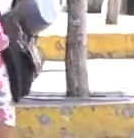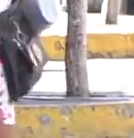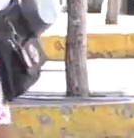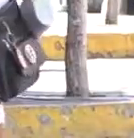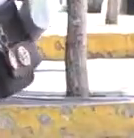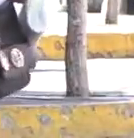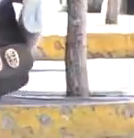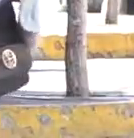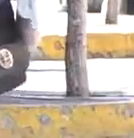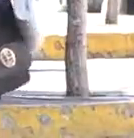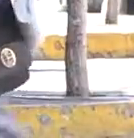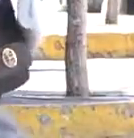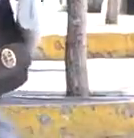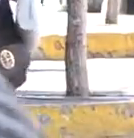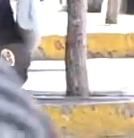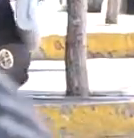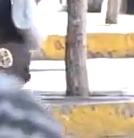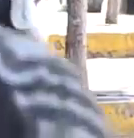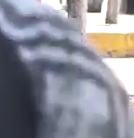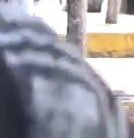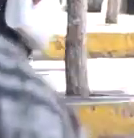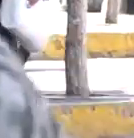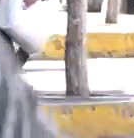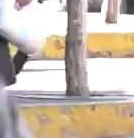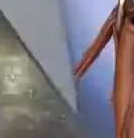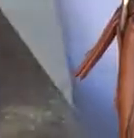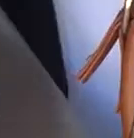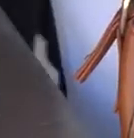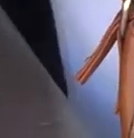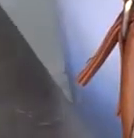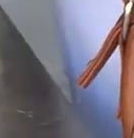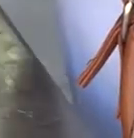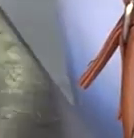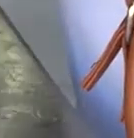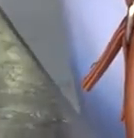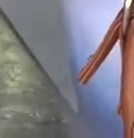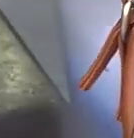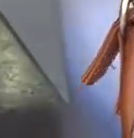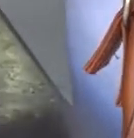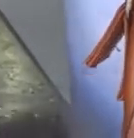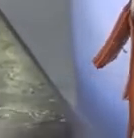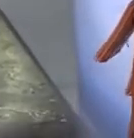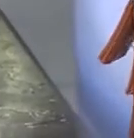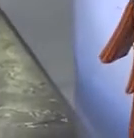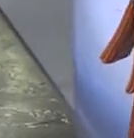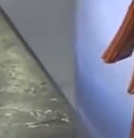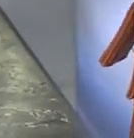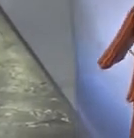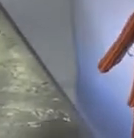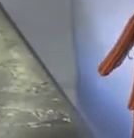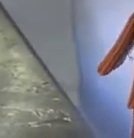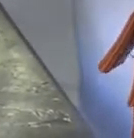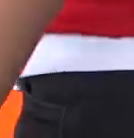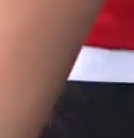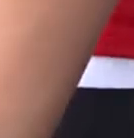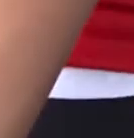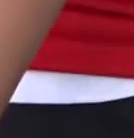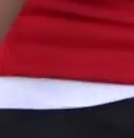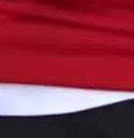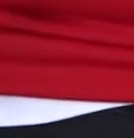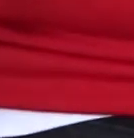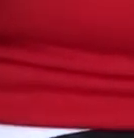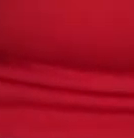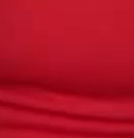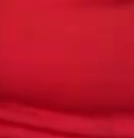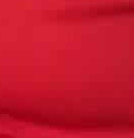a cabalidad los protocolos sanitarios basados en el ABCDE contra el COVID-19. Exhortó a quienes todavía no